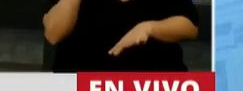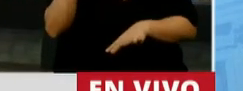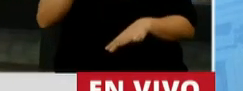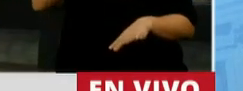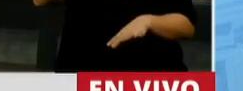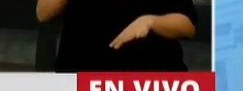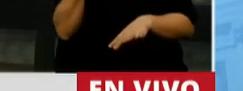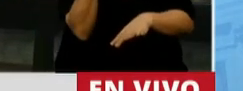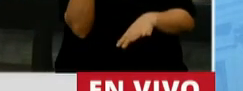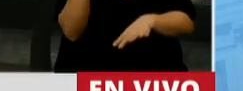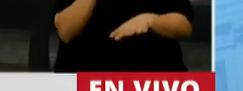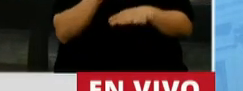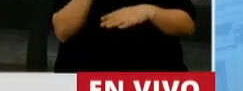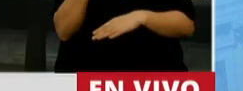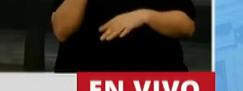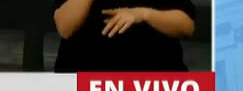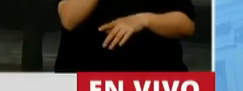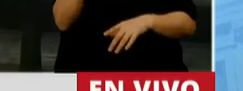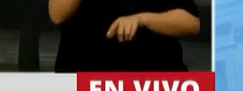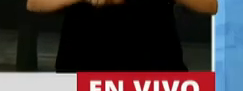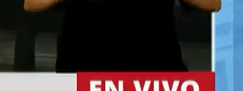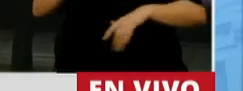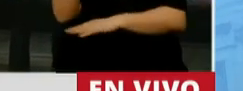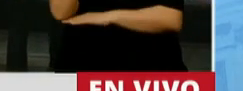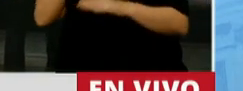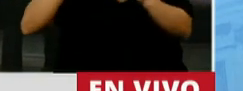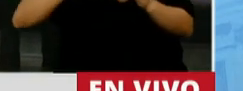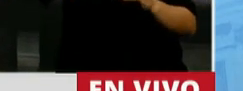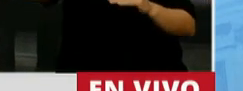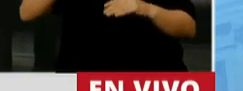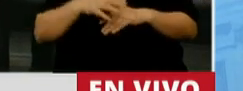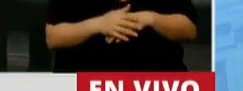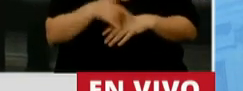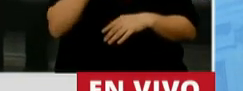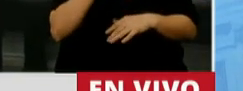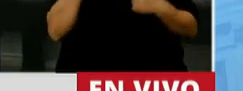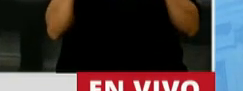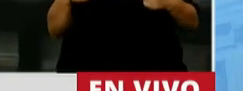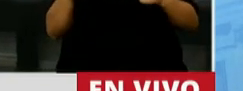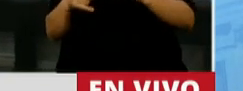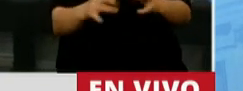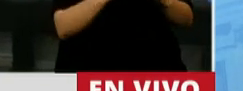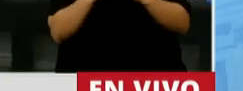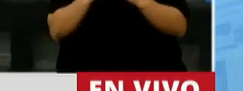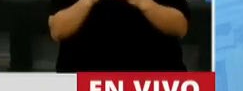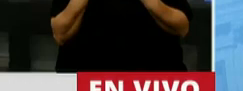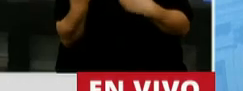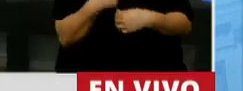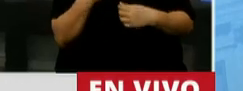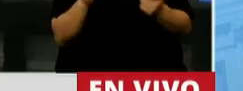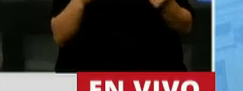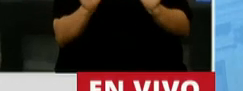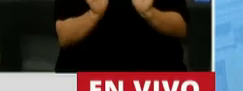número, supera a los 100 oradores. Y me parece bien que se discuta, porque no tenemos nada para esconder,